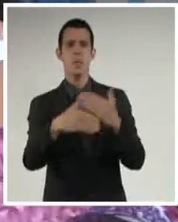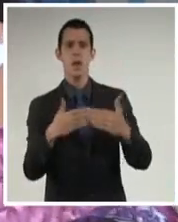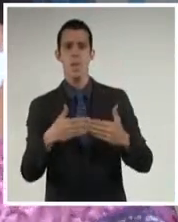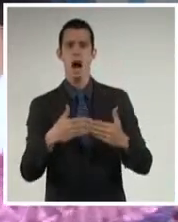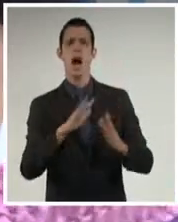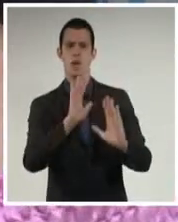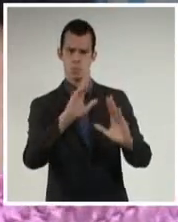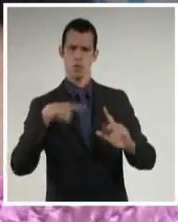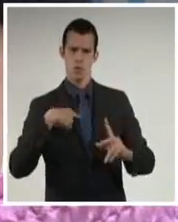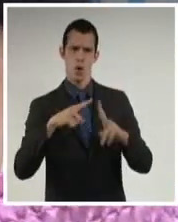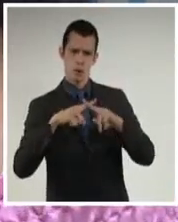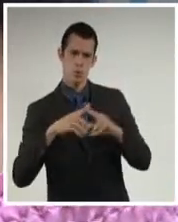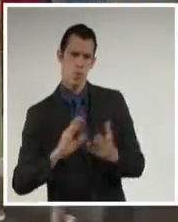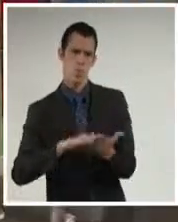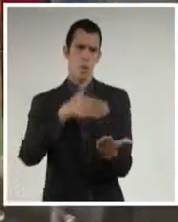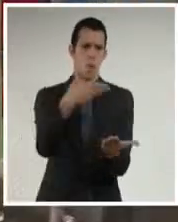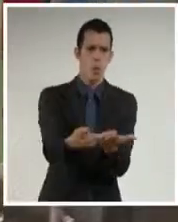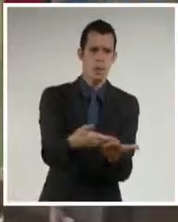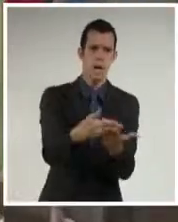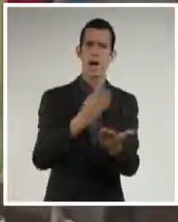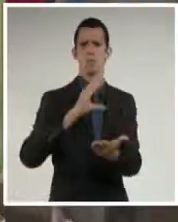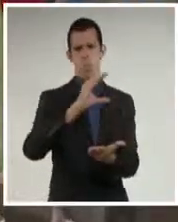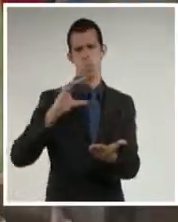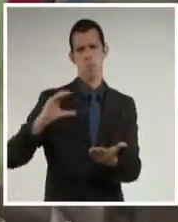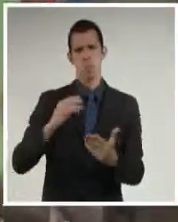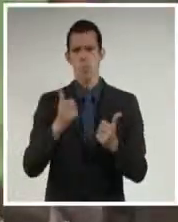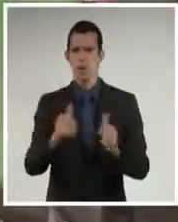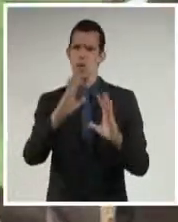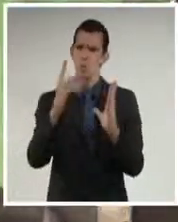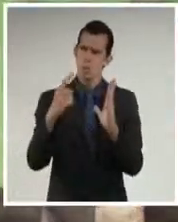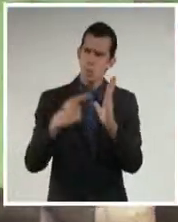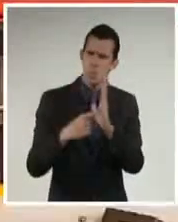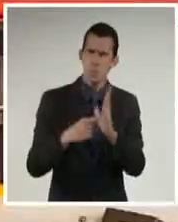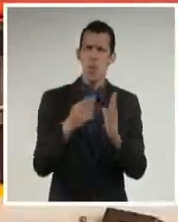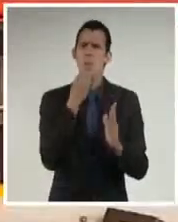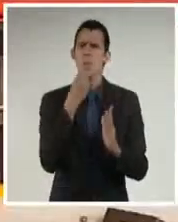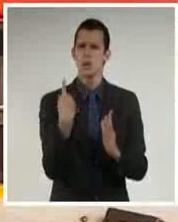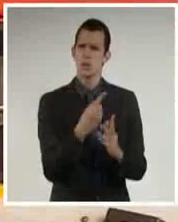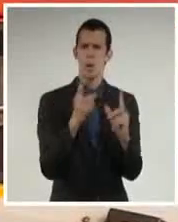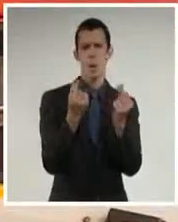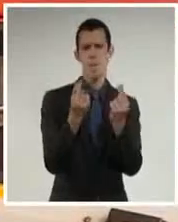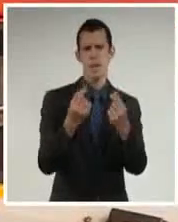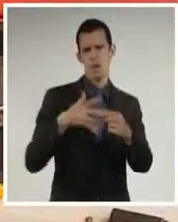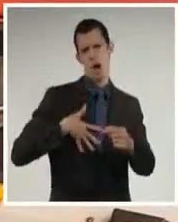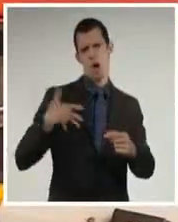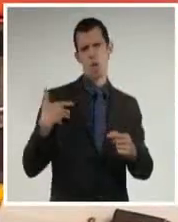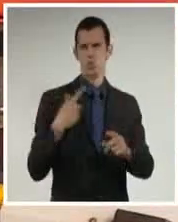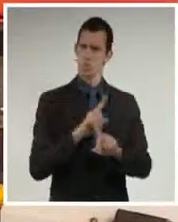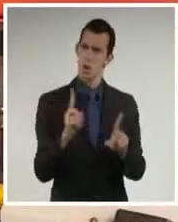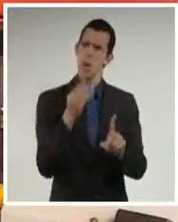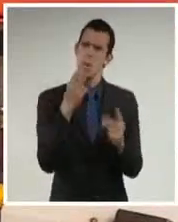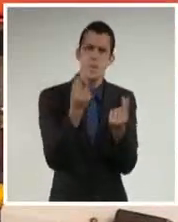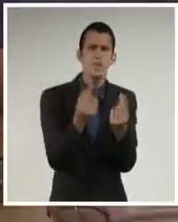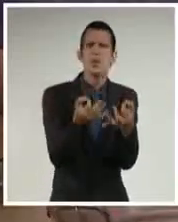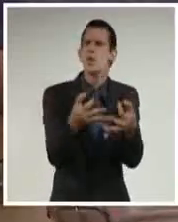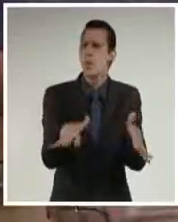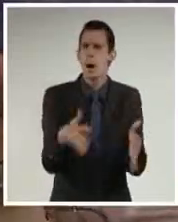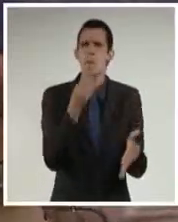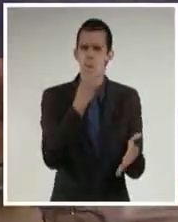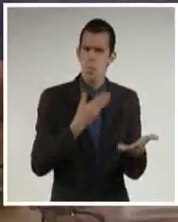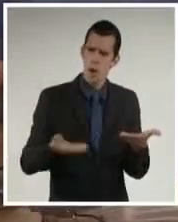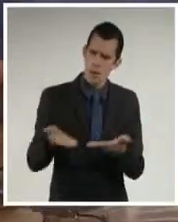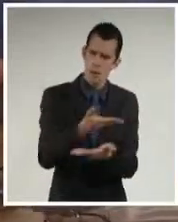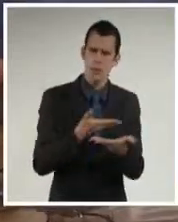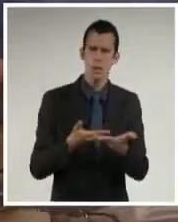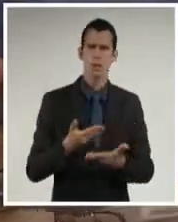disminución de los precios minoristas. Aquí se asumen y aplican con resultados las medidas para el perfeccionamiento de la empresa estatal socialista.